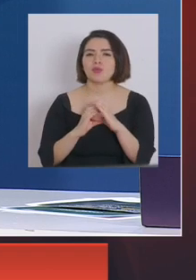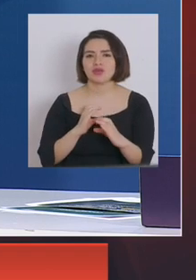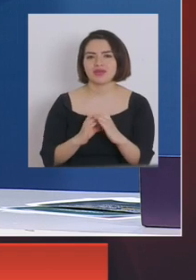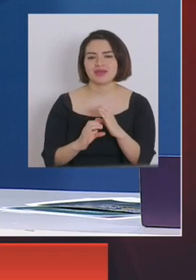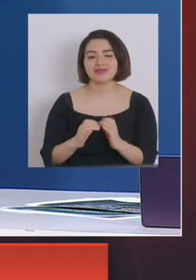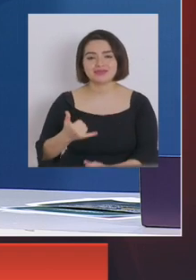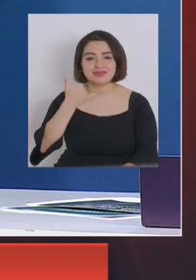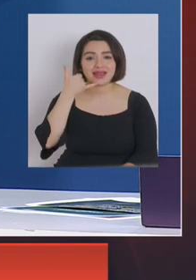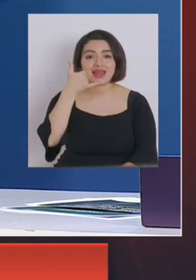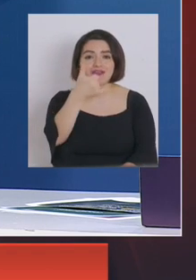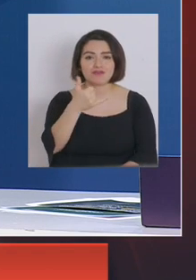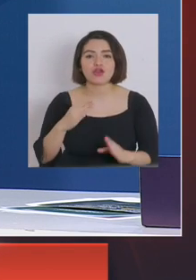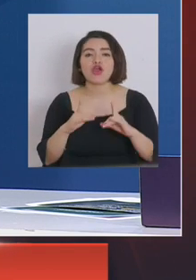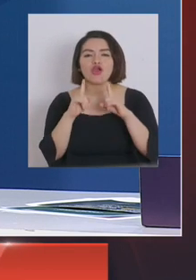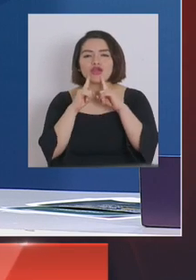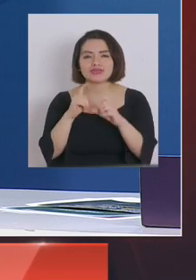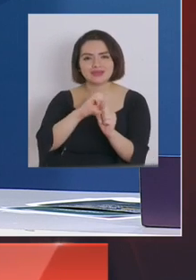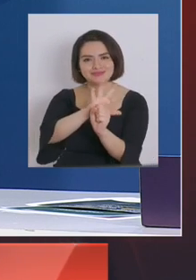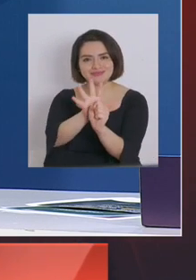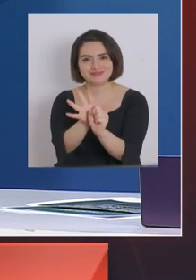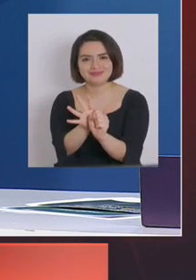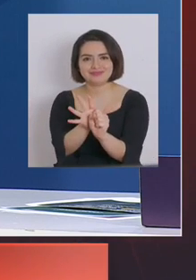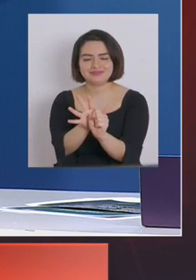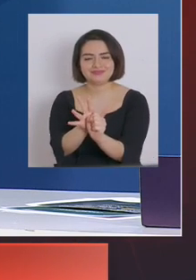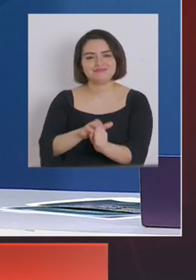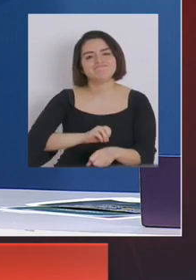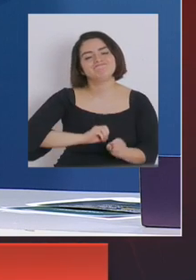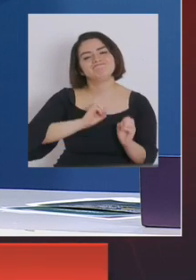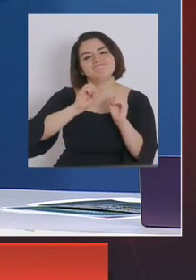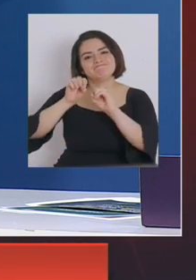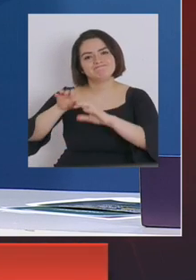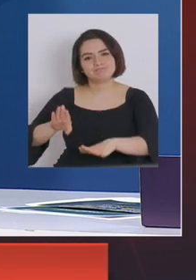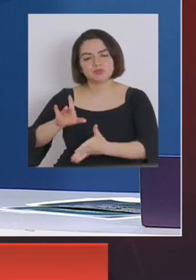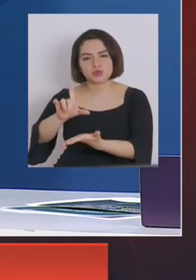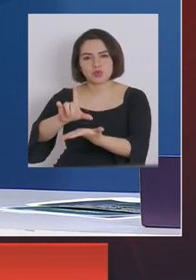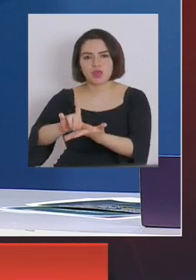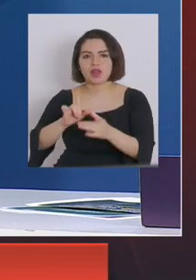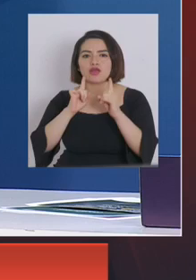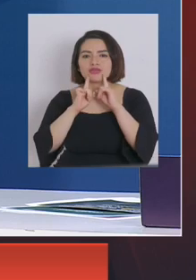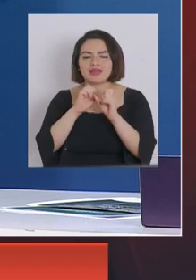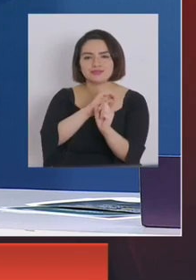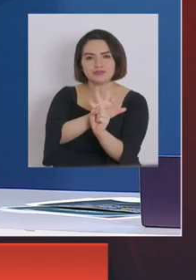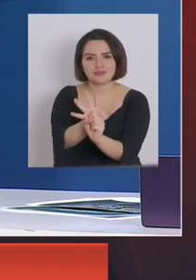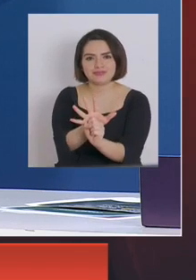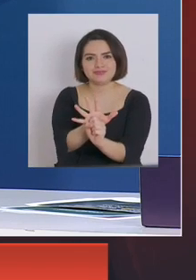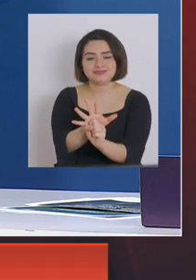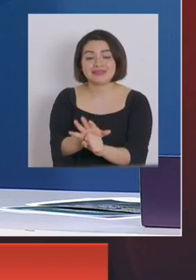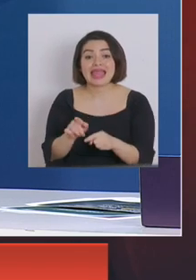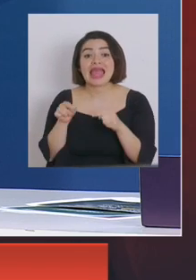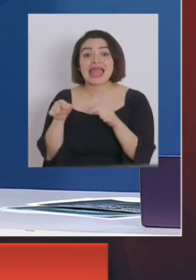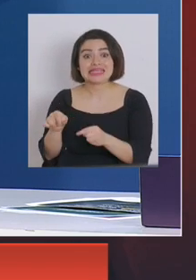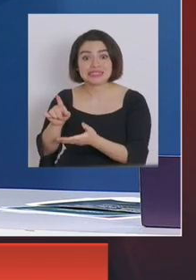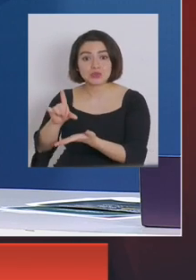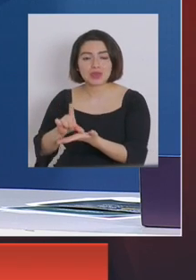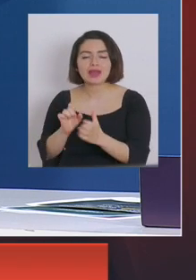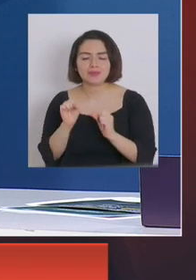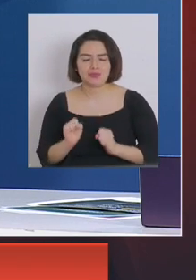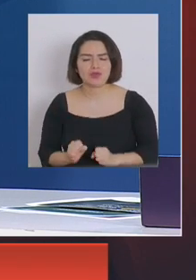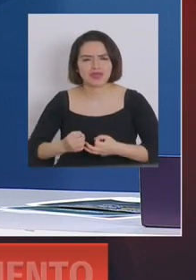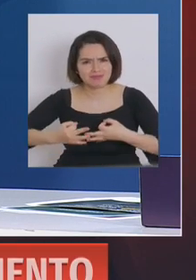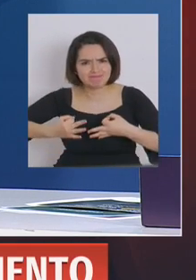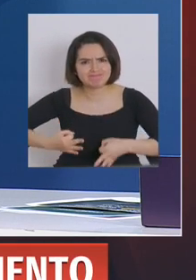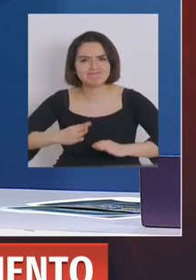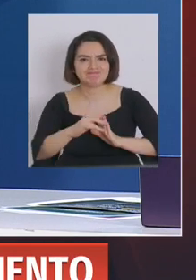con el teléfono de residencias sanitarias y sean trasladados a una residencia sanitaria porque es ahí donde va a poder realizar